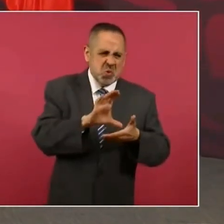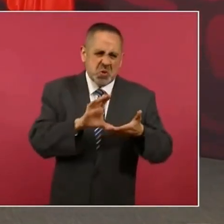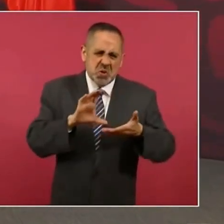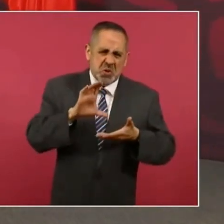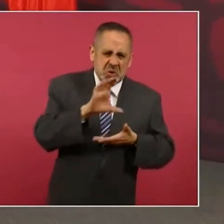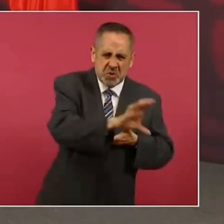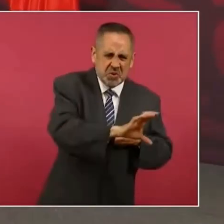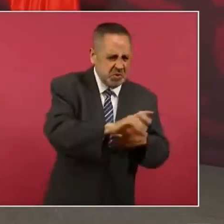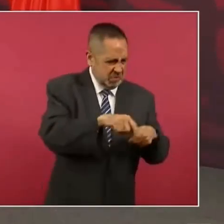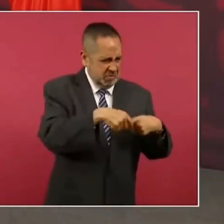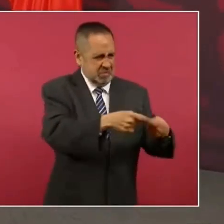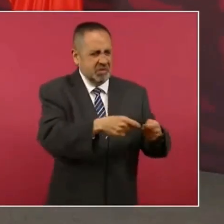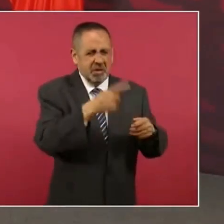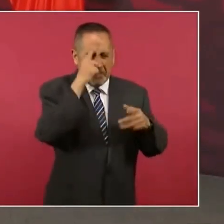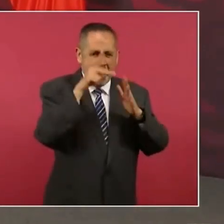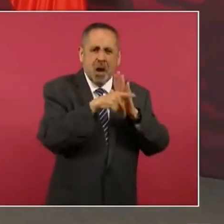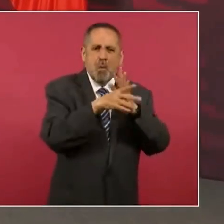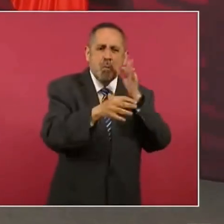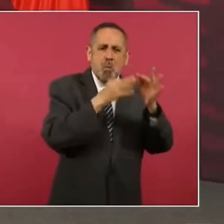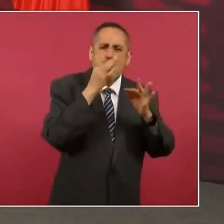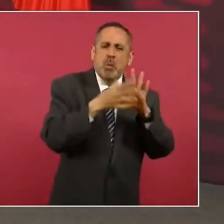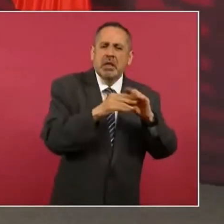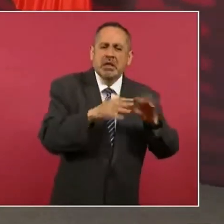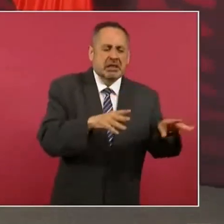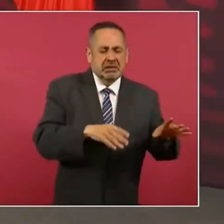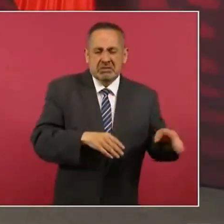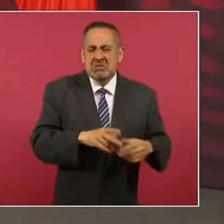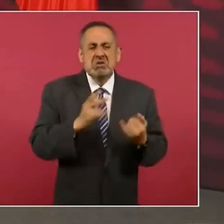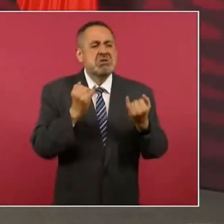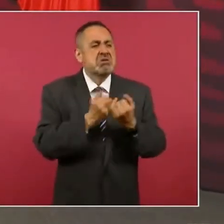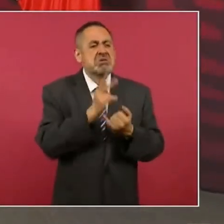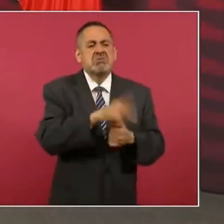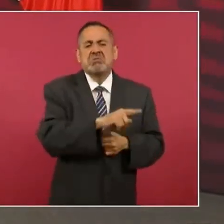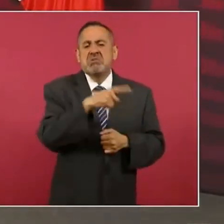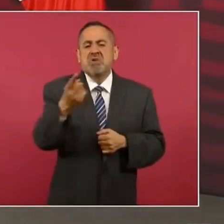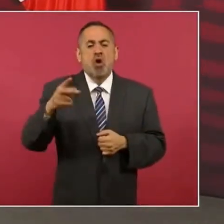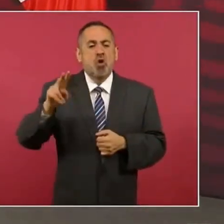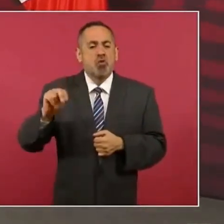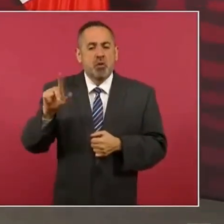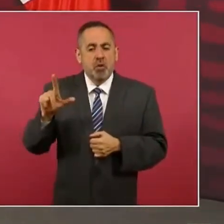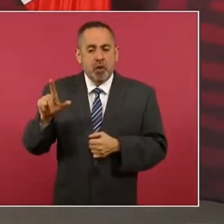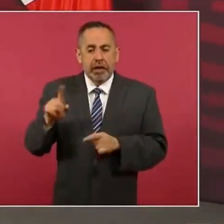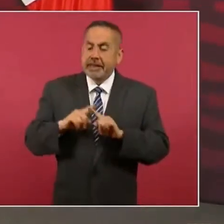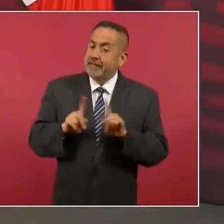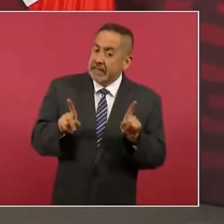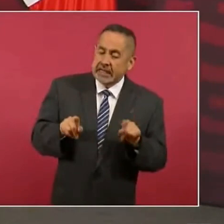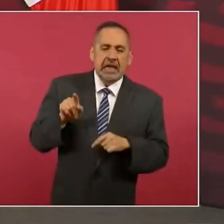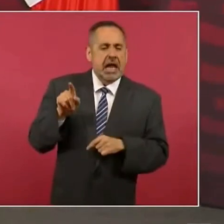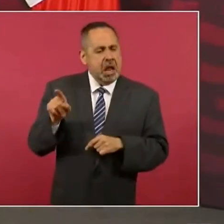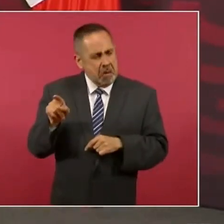y así está Nuevo León, ahí es de otro tipo,